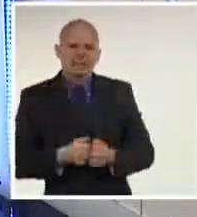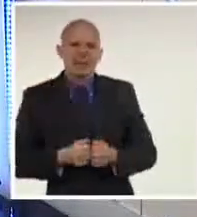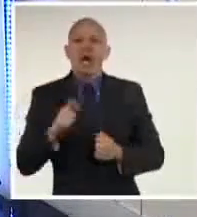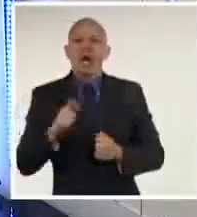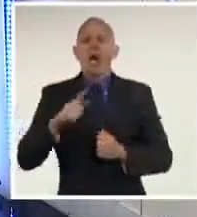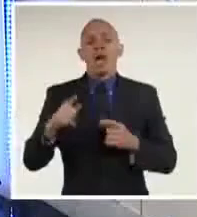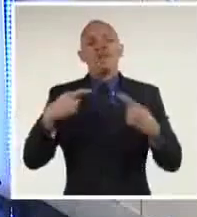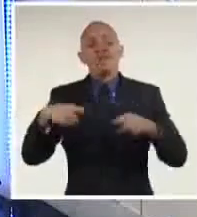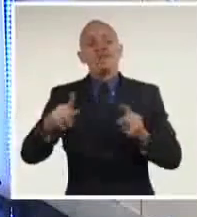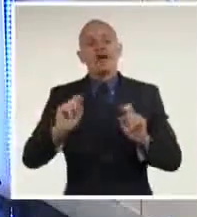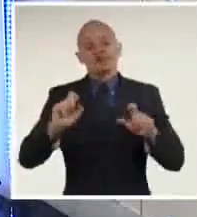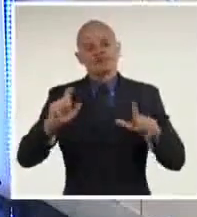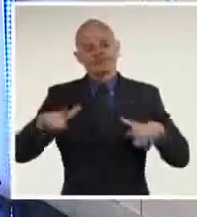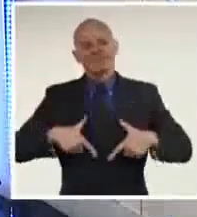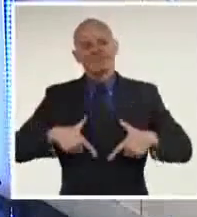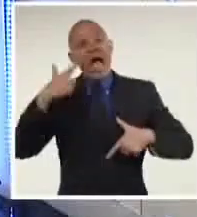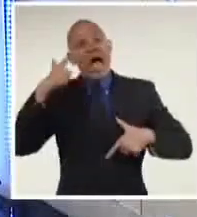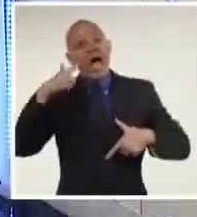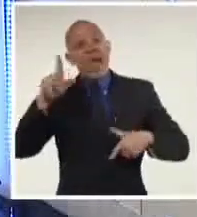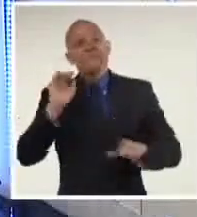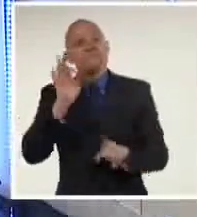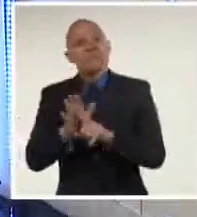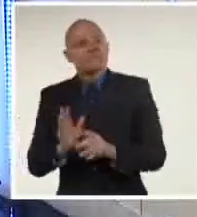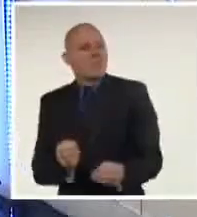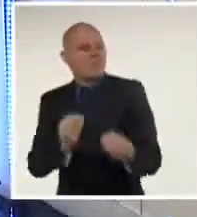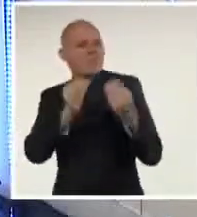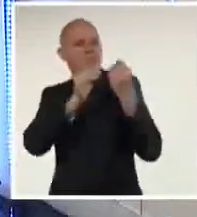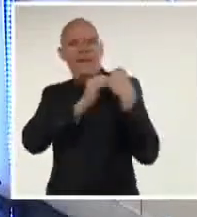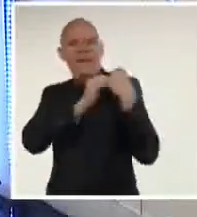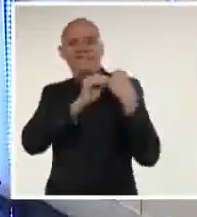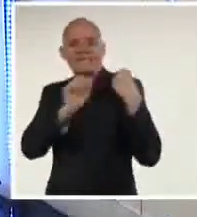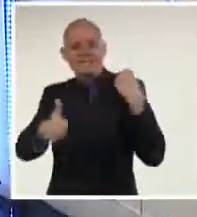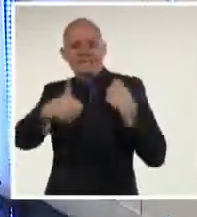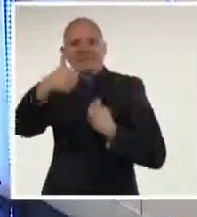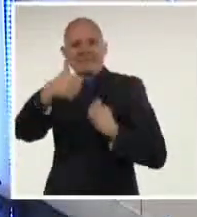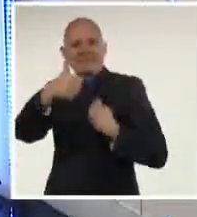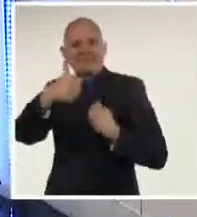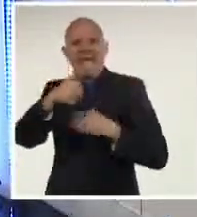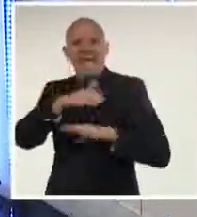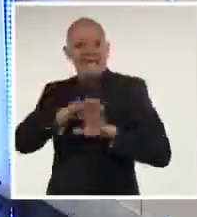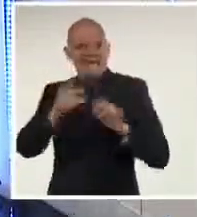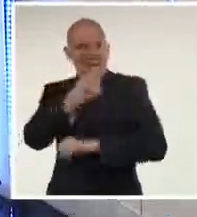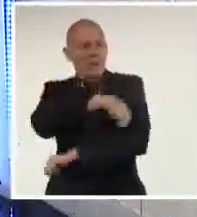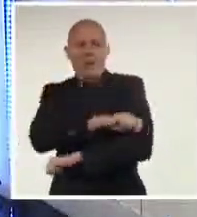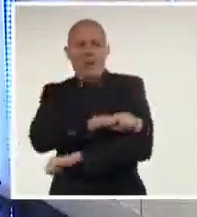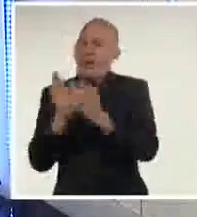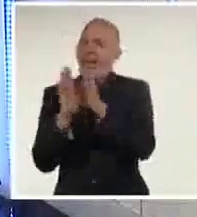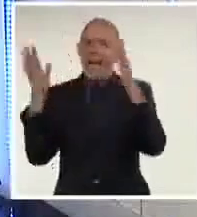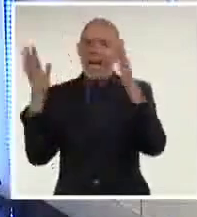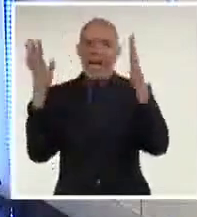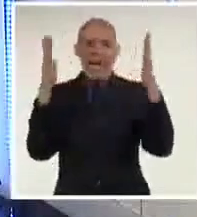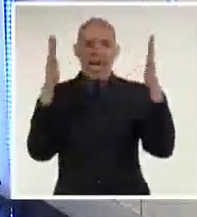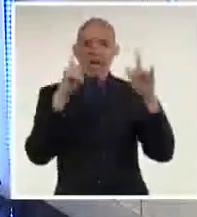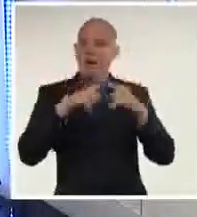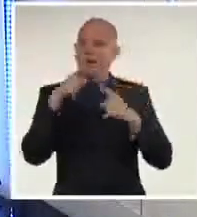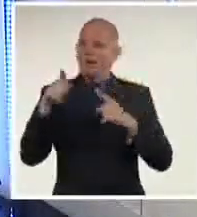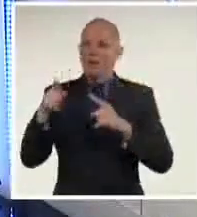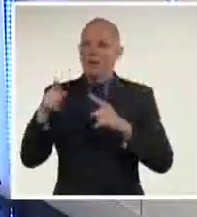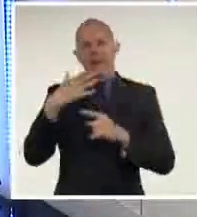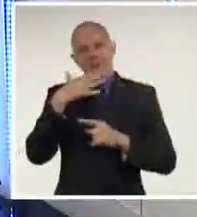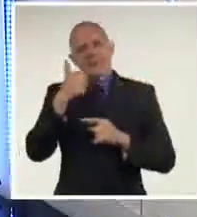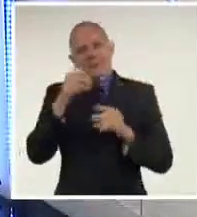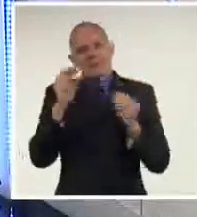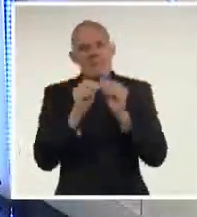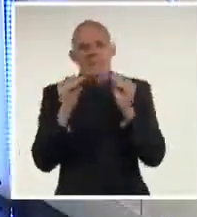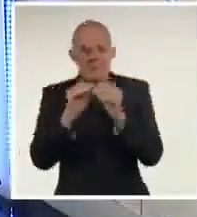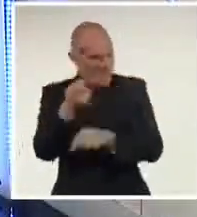y casi sin poder gobernar termina en la cárcel. Él, que era la esperanza de tener en el asiento presidencial a alguien que se pareciera